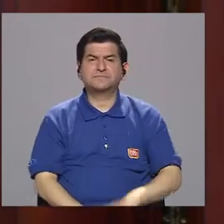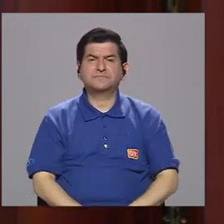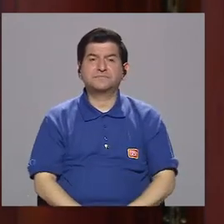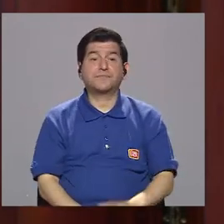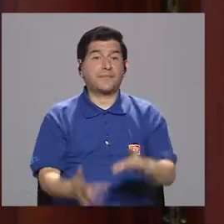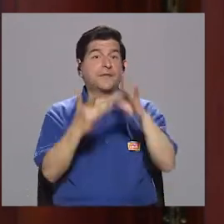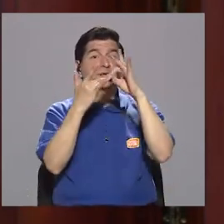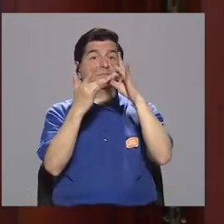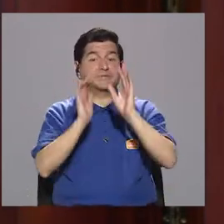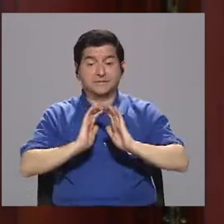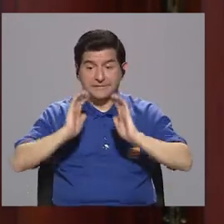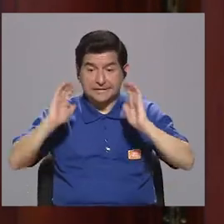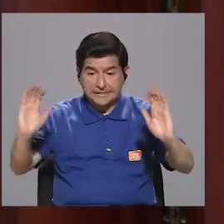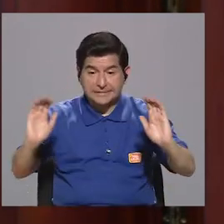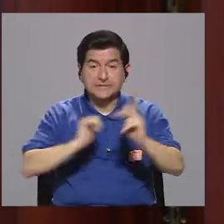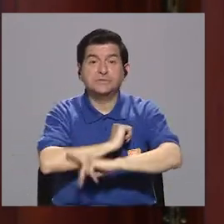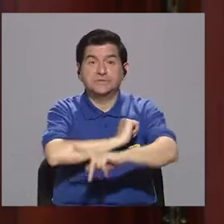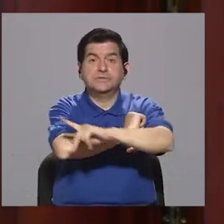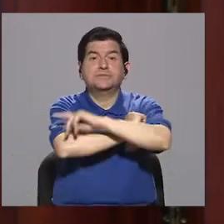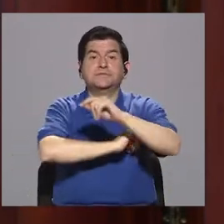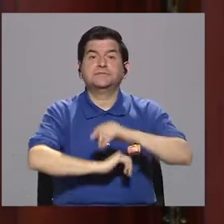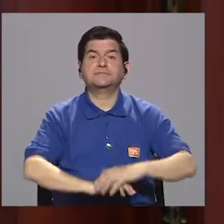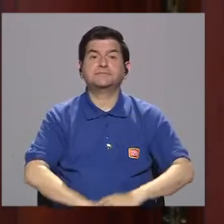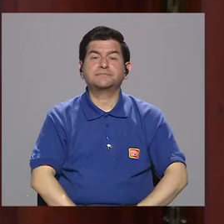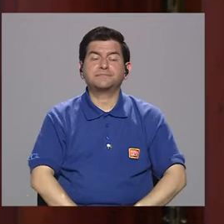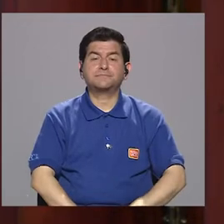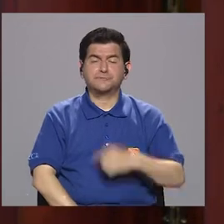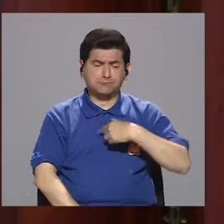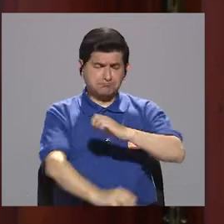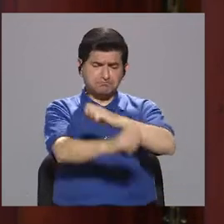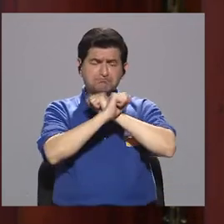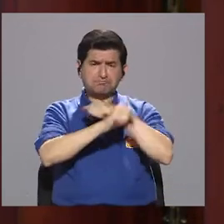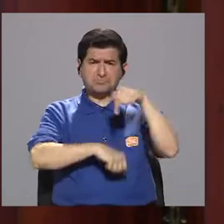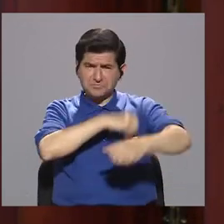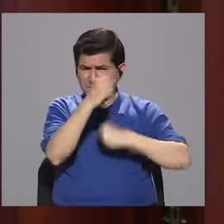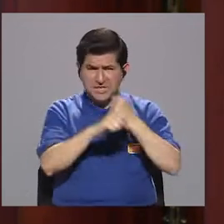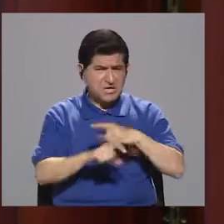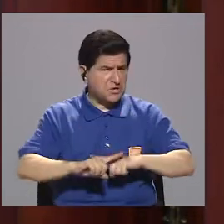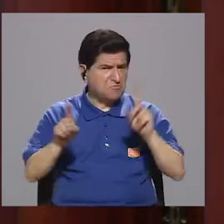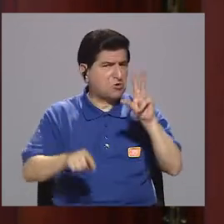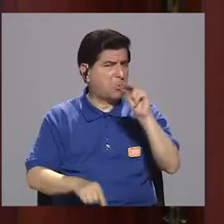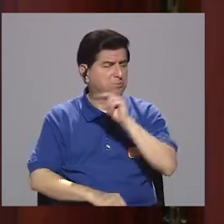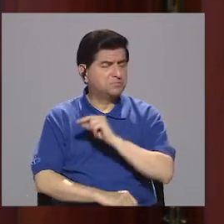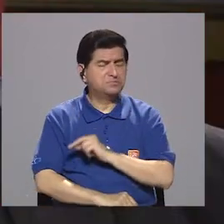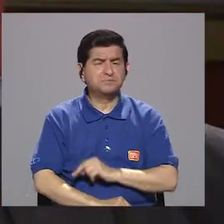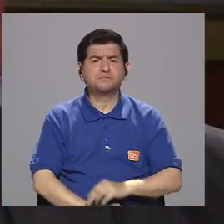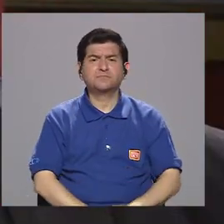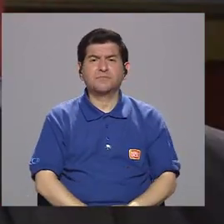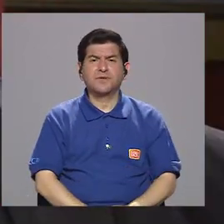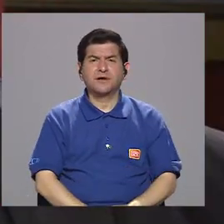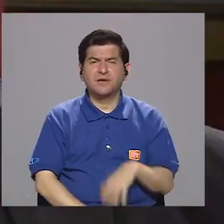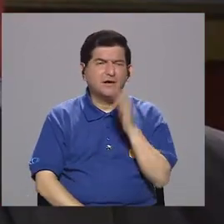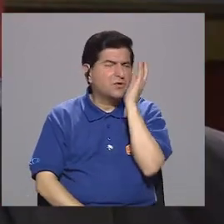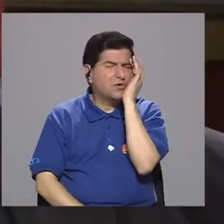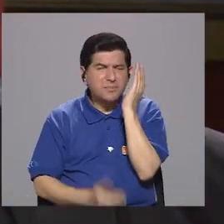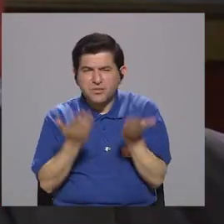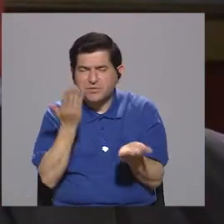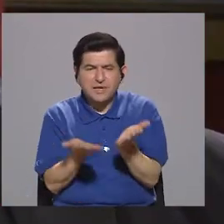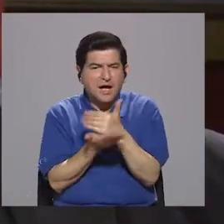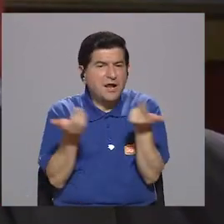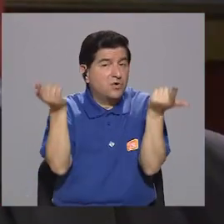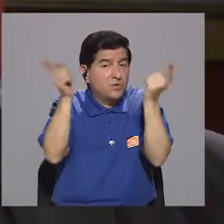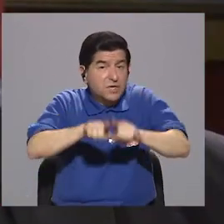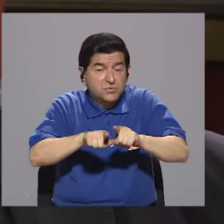especialmente a los niños de este país. Y estoy seguro que este año no va ser la excepción. ¿No le preocupa algún evento